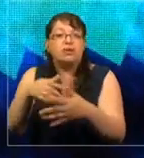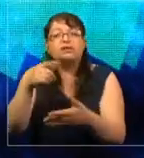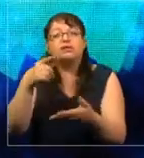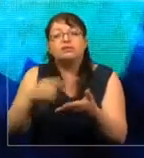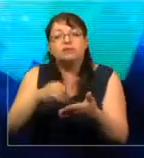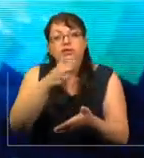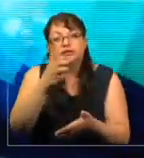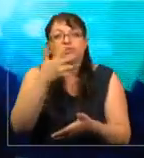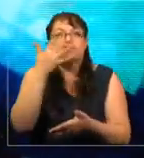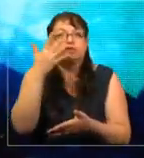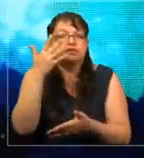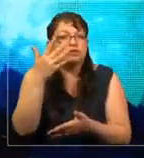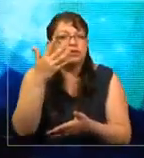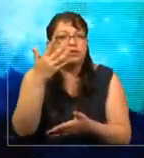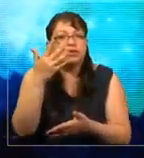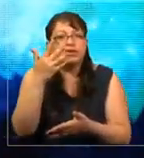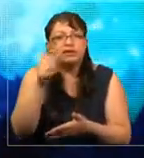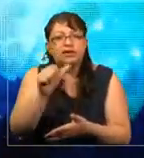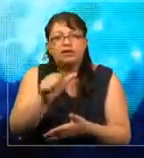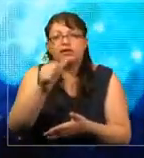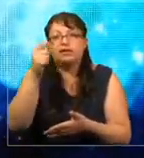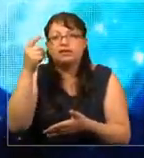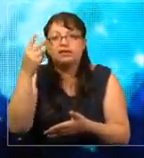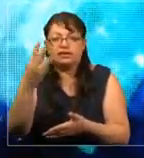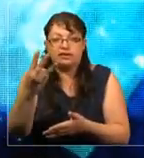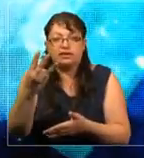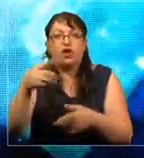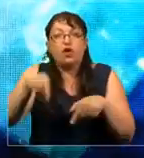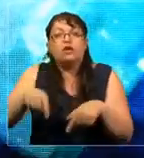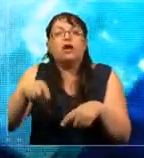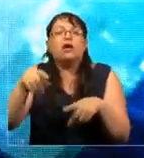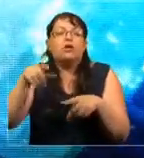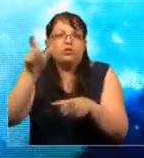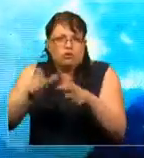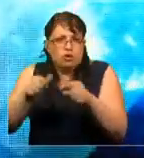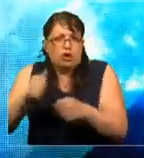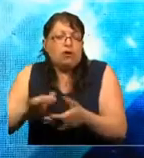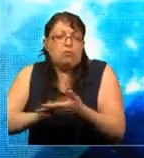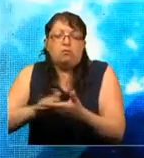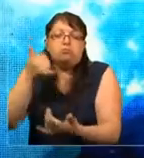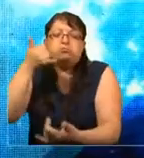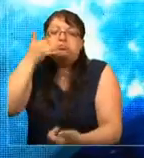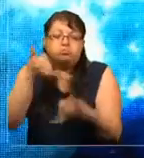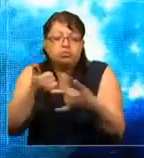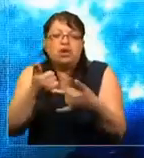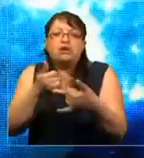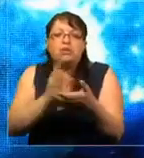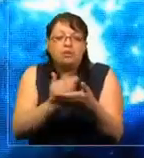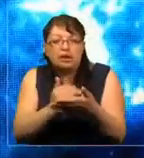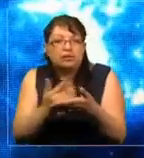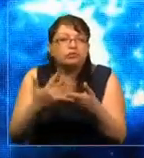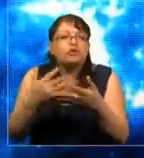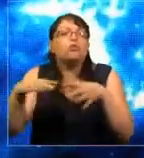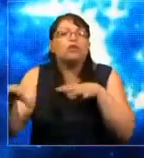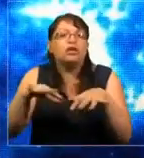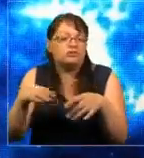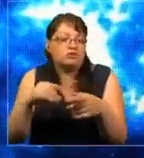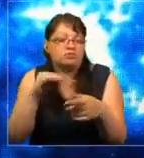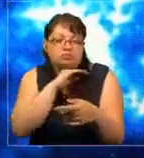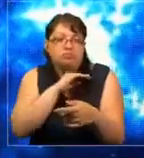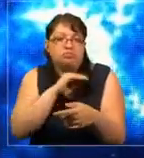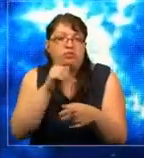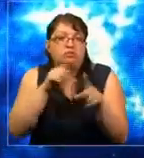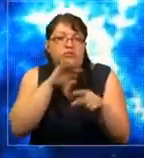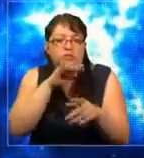Hoy en día, una persona puede tomar su teléfono y organizar un evento en minutos. También